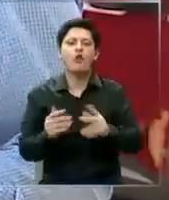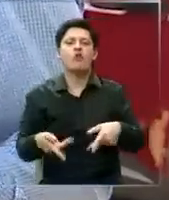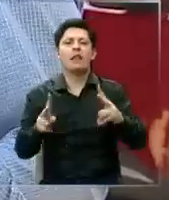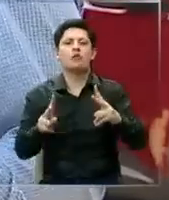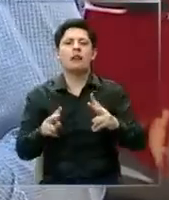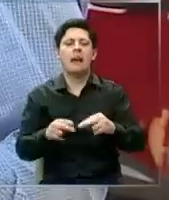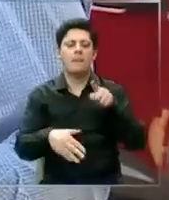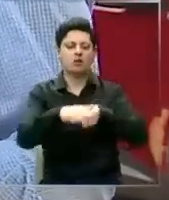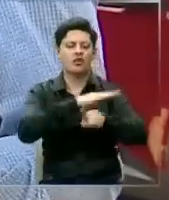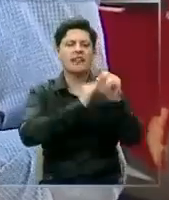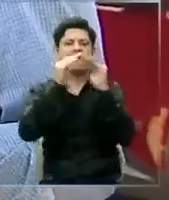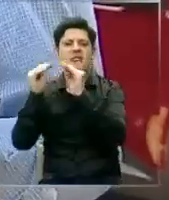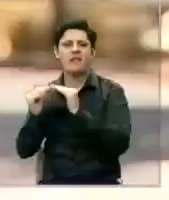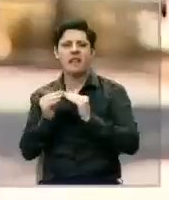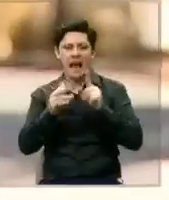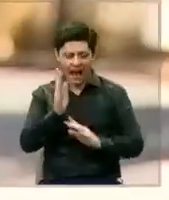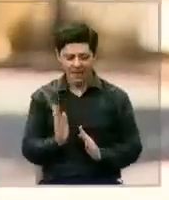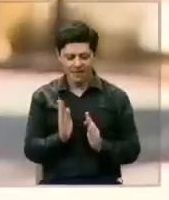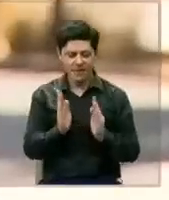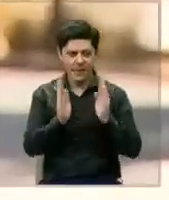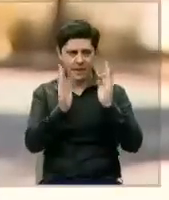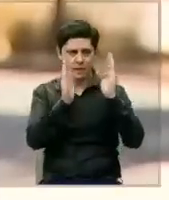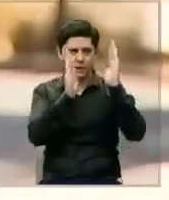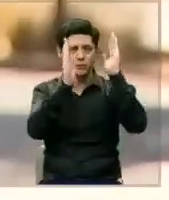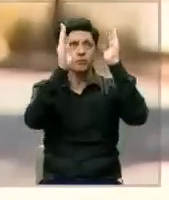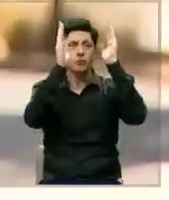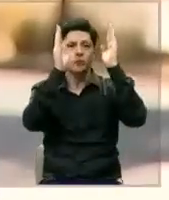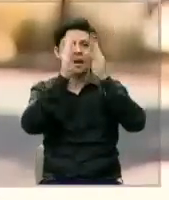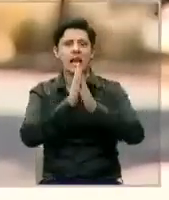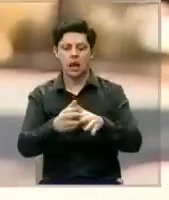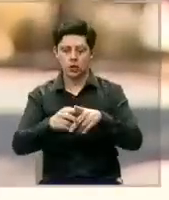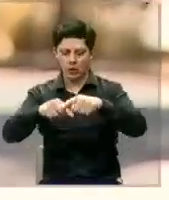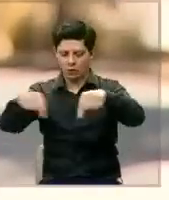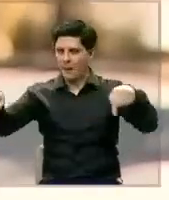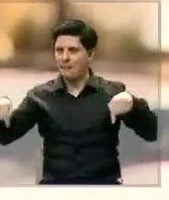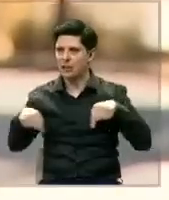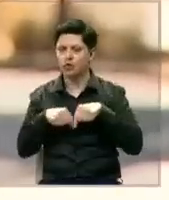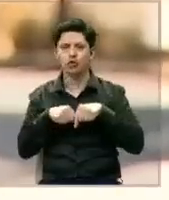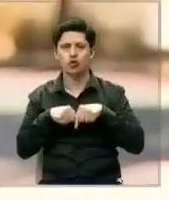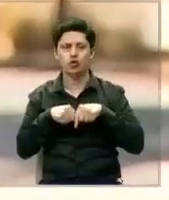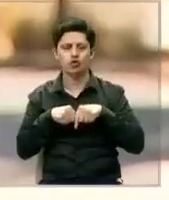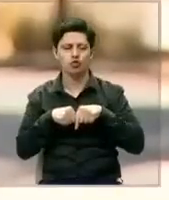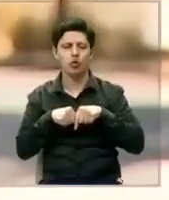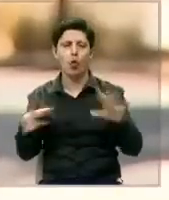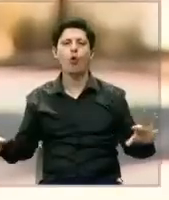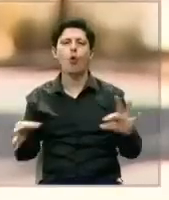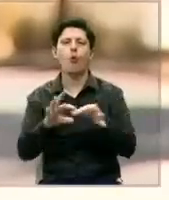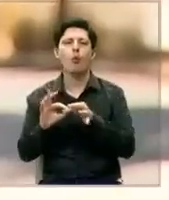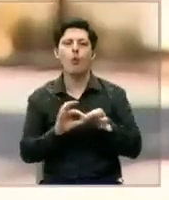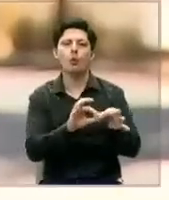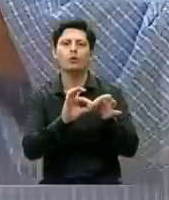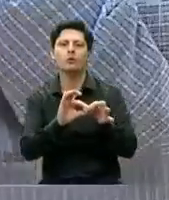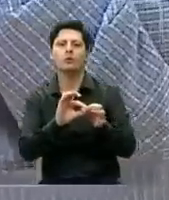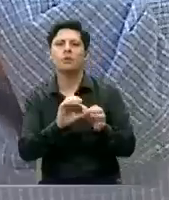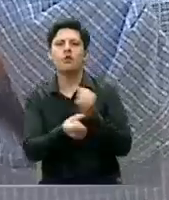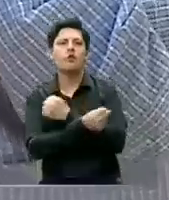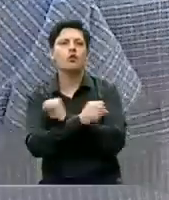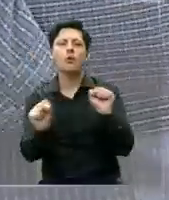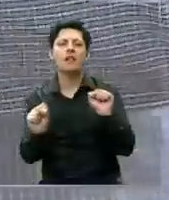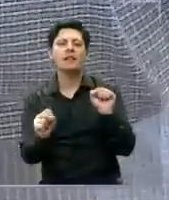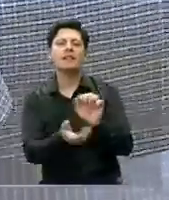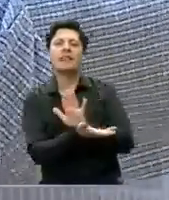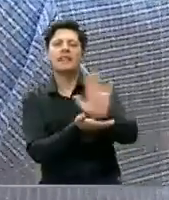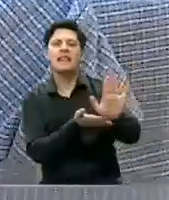residentes de esta comunidad. Sin duda, porque es un espacio común. Primero que nada, se les niega el acceso al espacio, ¿ya?